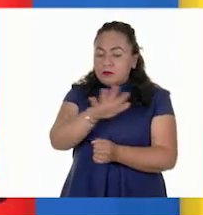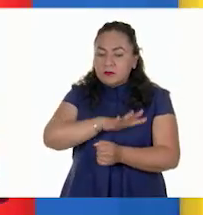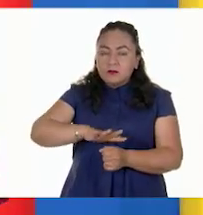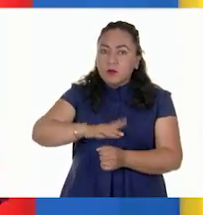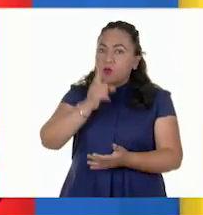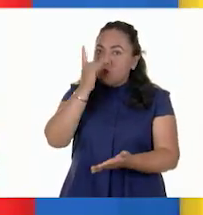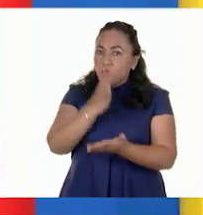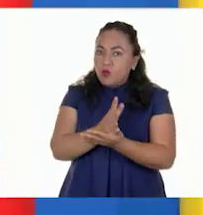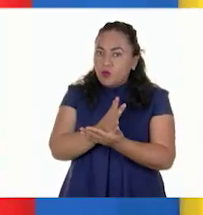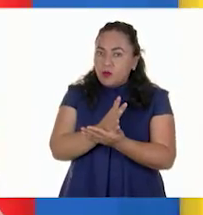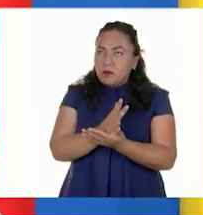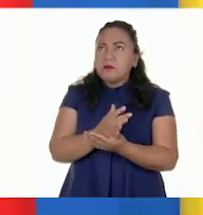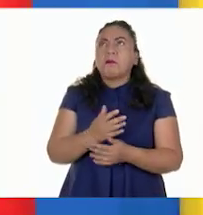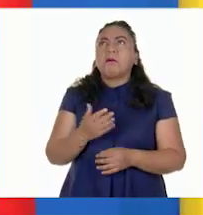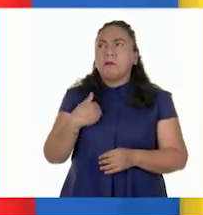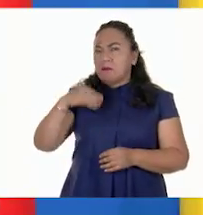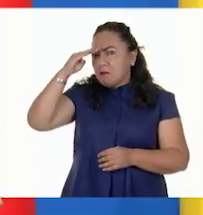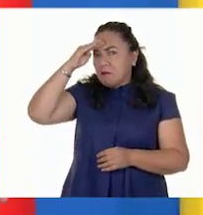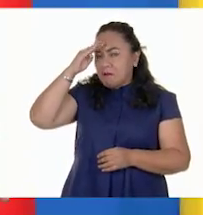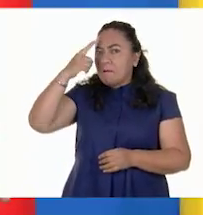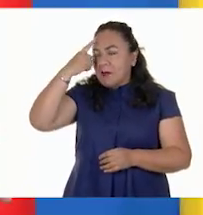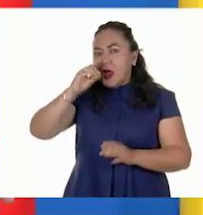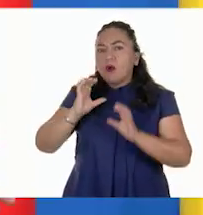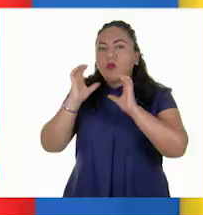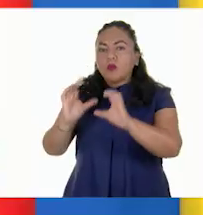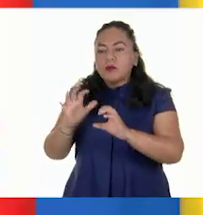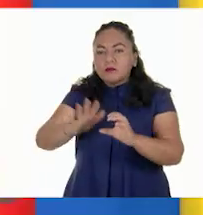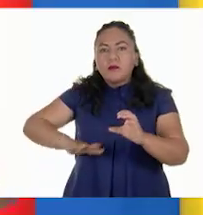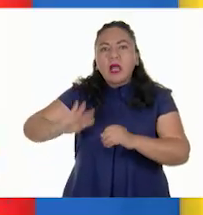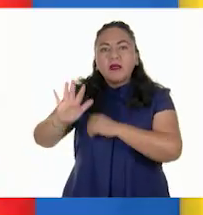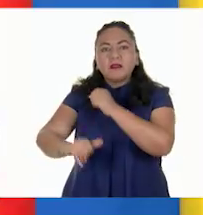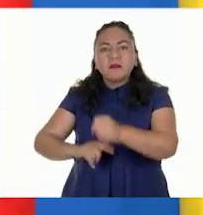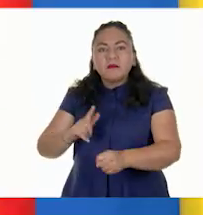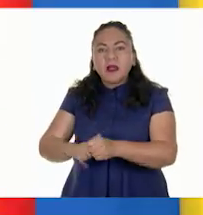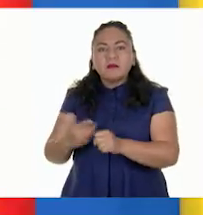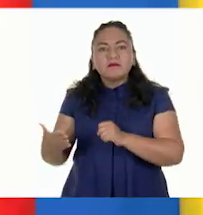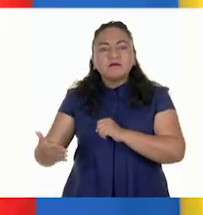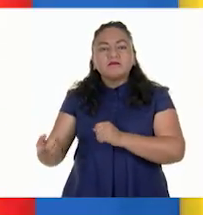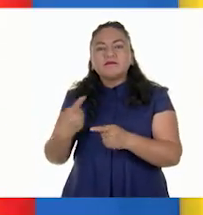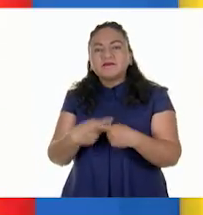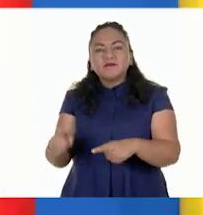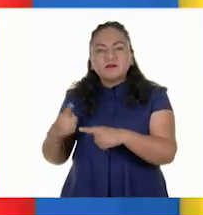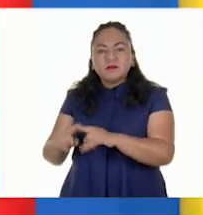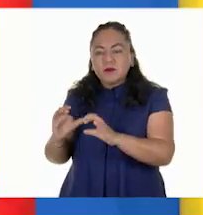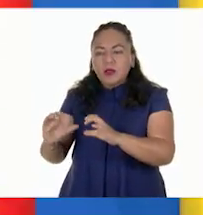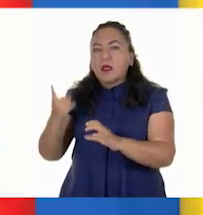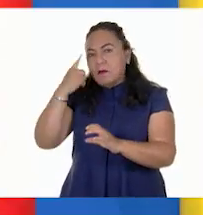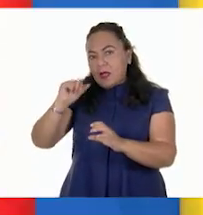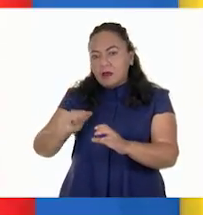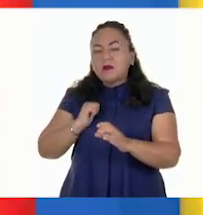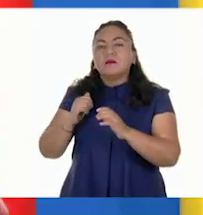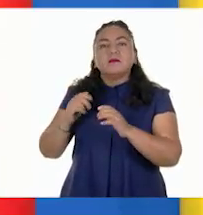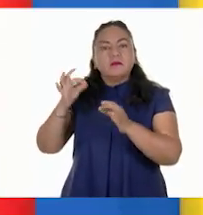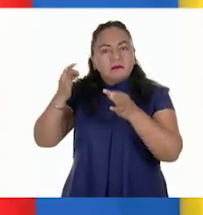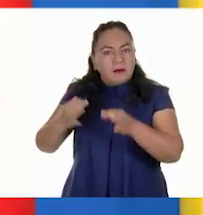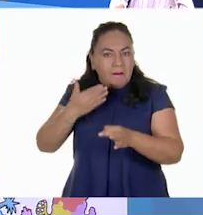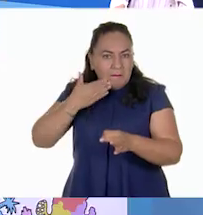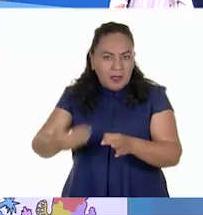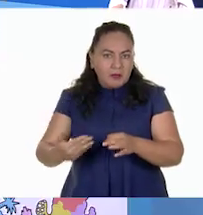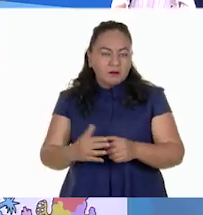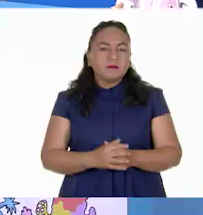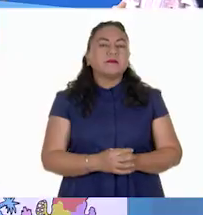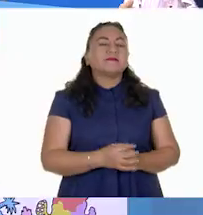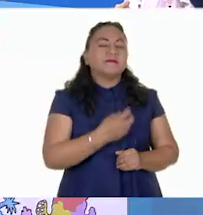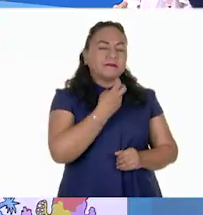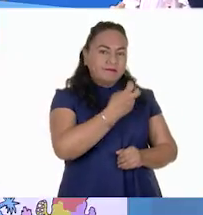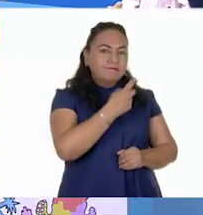exclusivas? Pienso que se trata de una forma de proteger a las especies marinas y garantizar un aprovechamiento adecuado. Muy